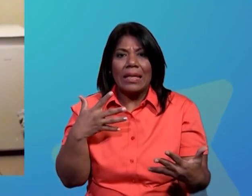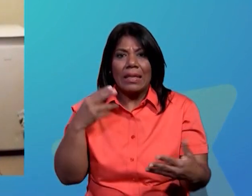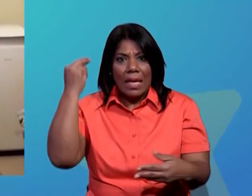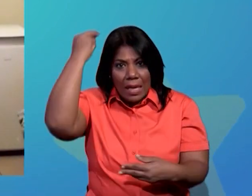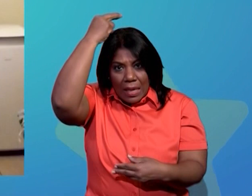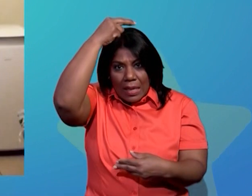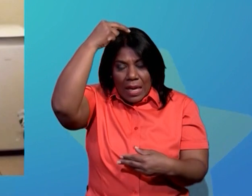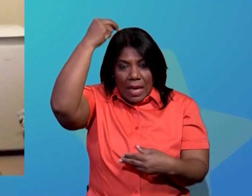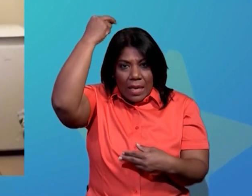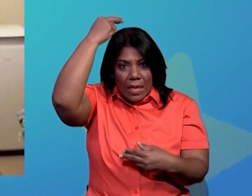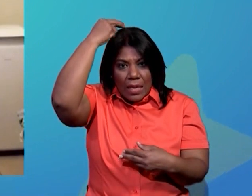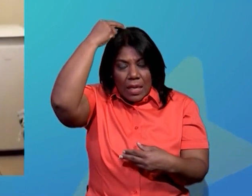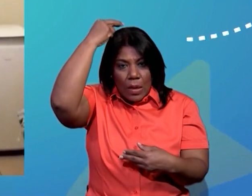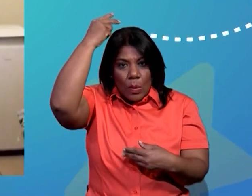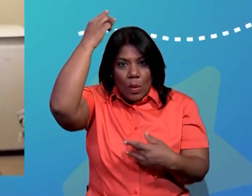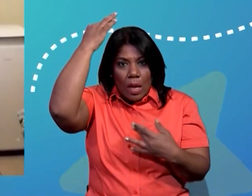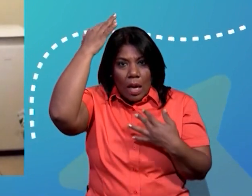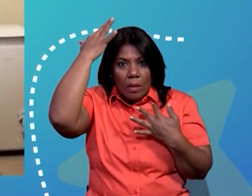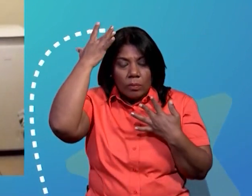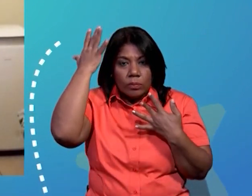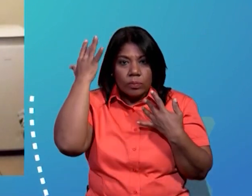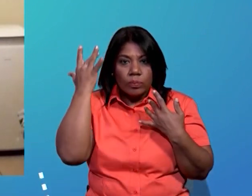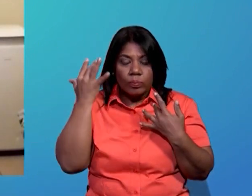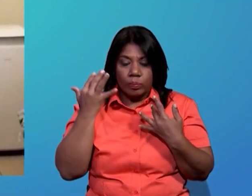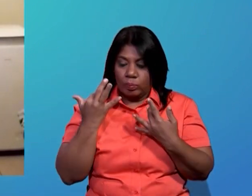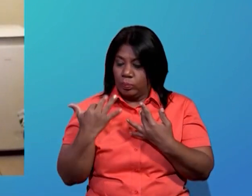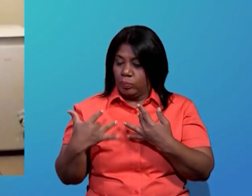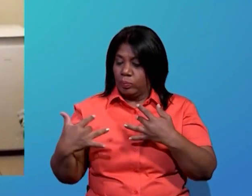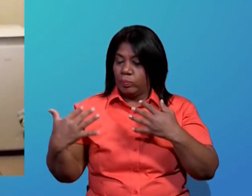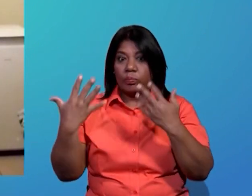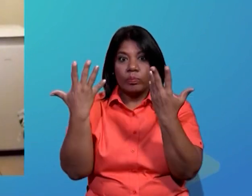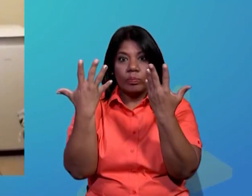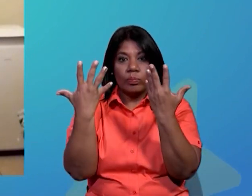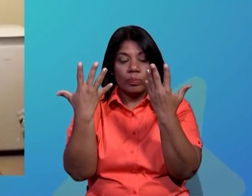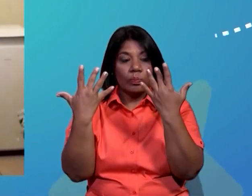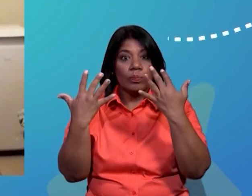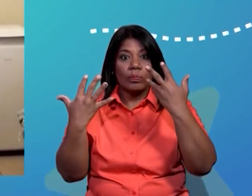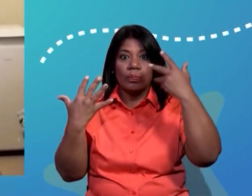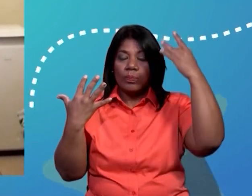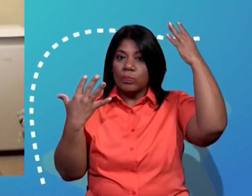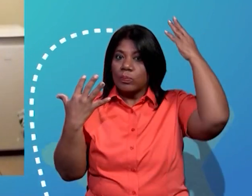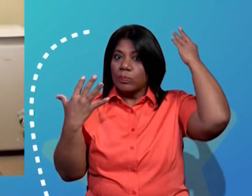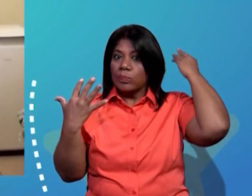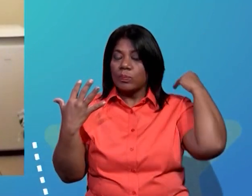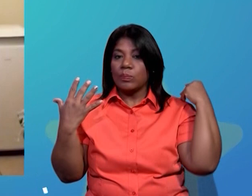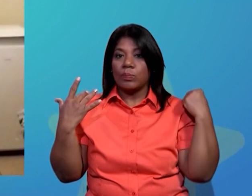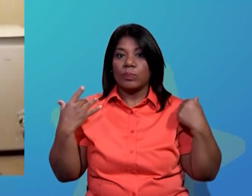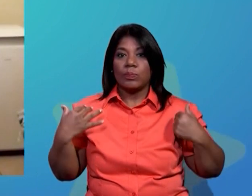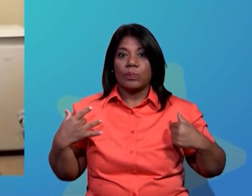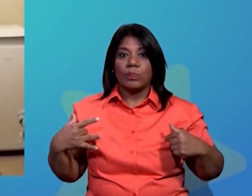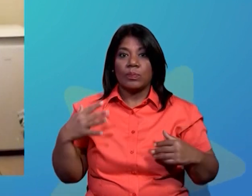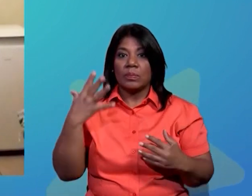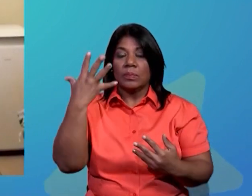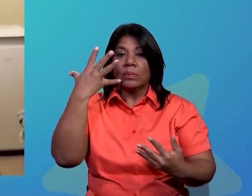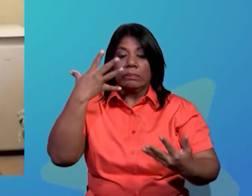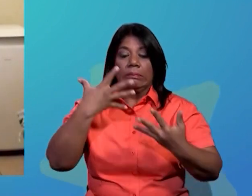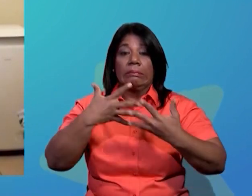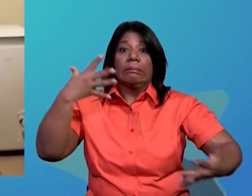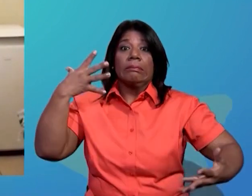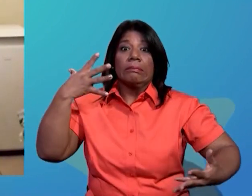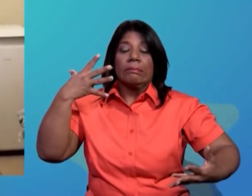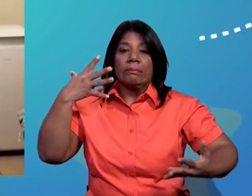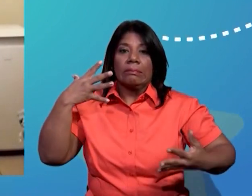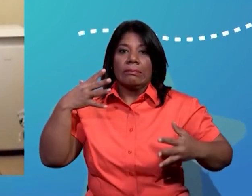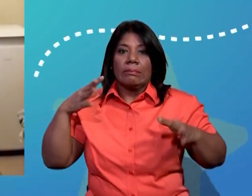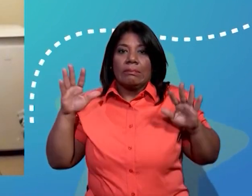neuronas sentirán enviarán un mensaje hasta nuestro cerebro y el cerebro a todo el cuerpo diciéndonos que es